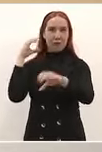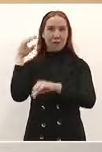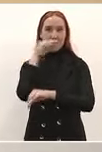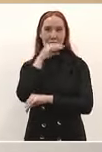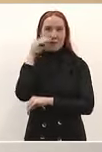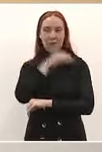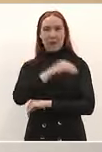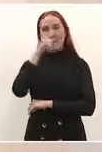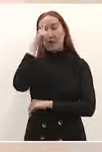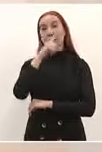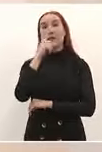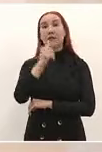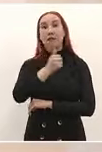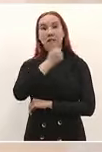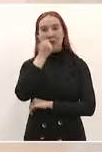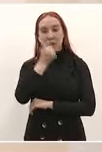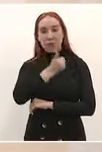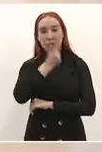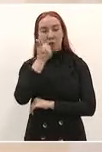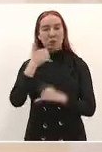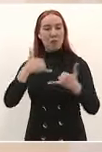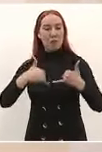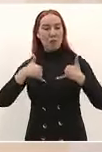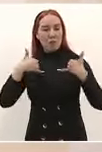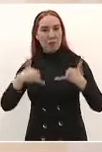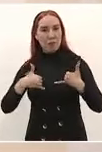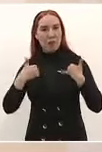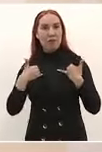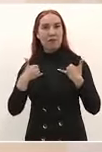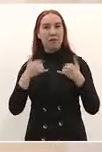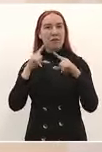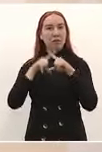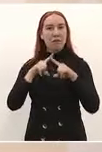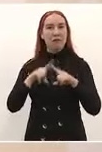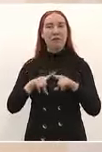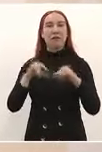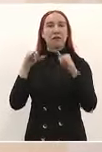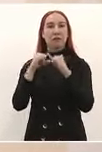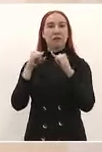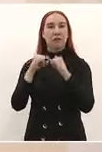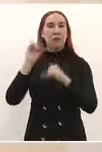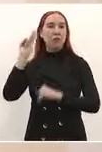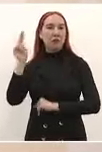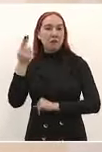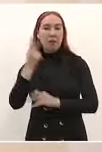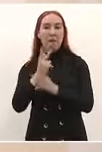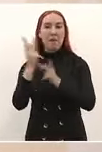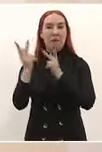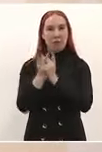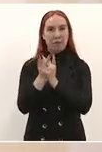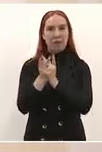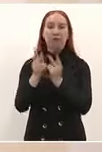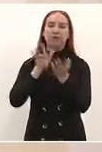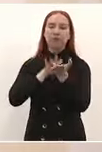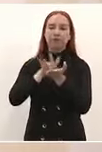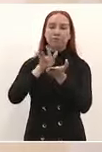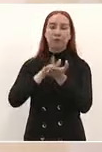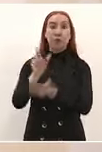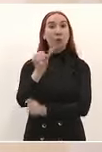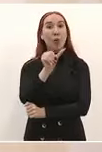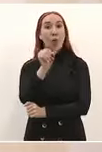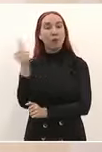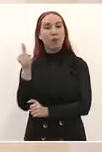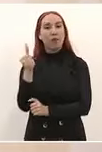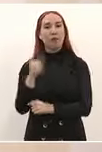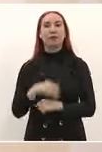educación media superior y superior, así como un gran programa impulsado por el gobierno de